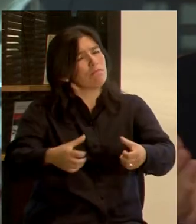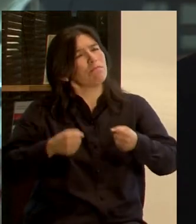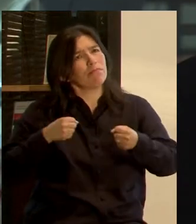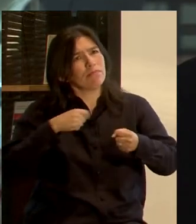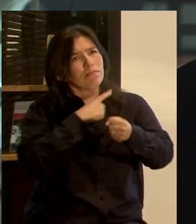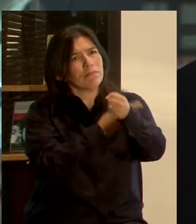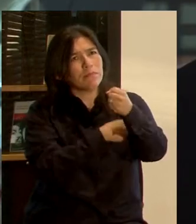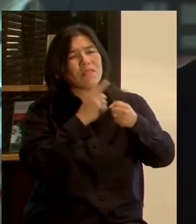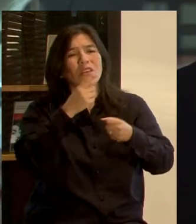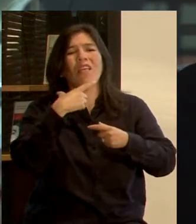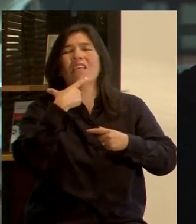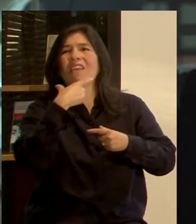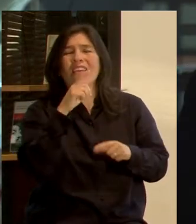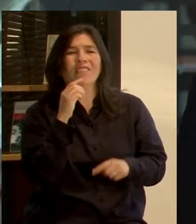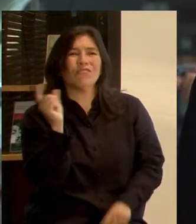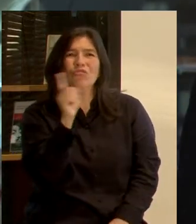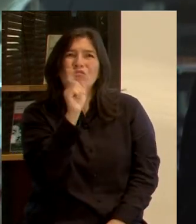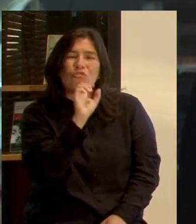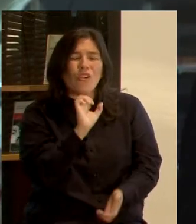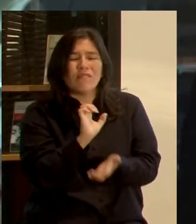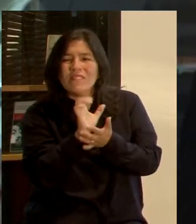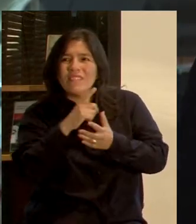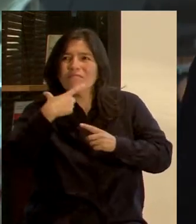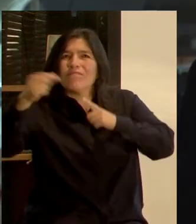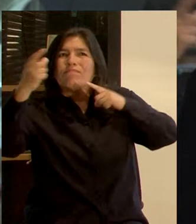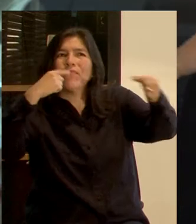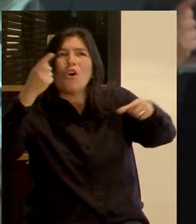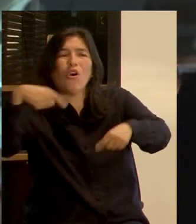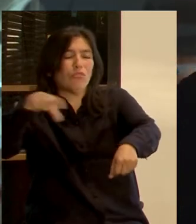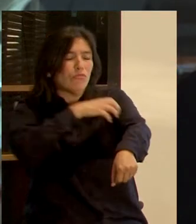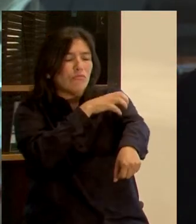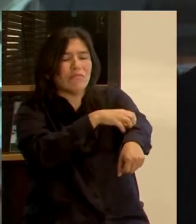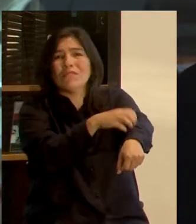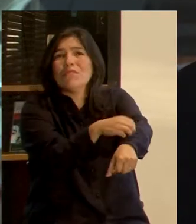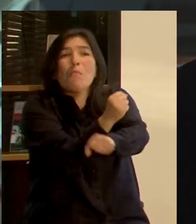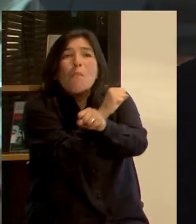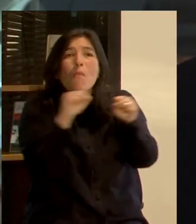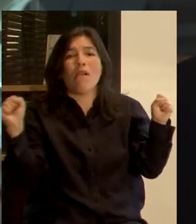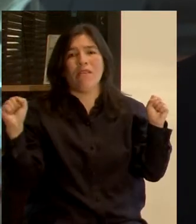esta migración brutal a ciudades que no tienen las capacidades para sostenerlo.